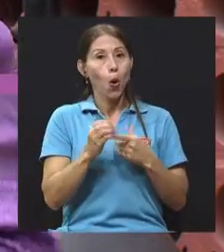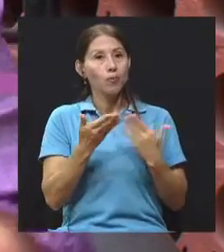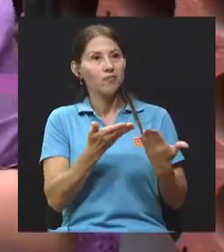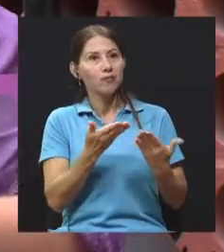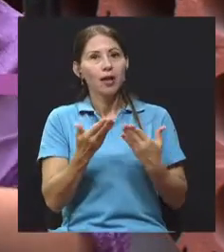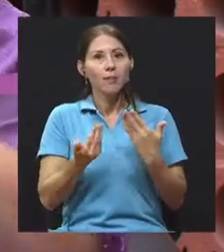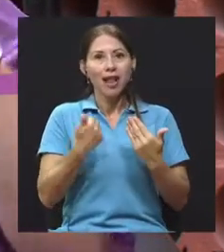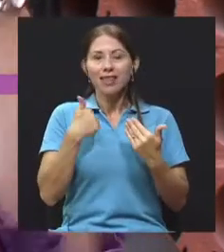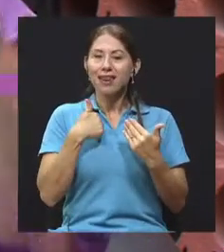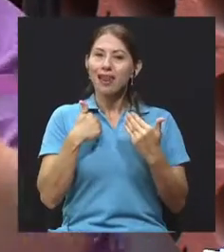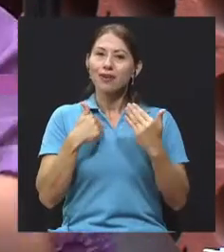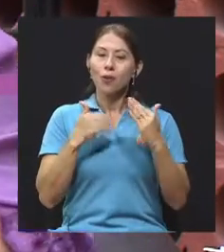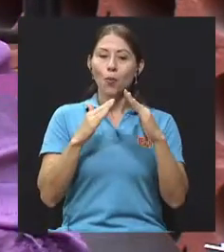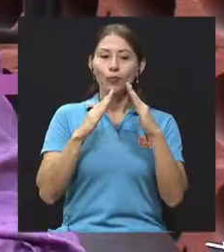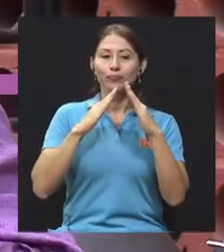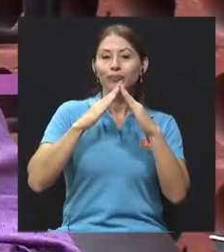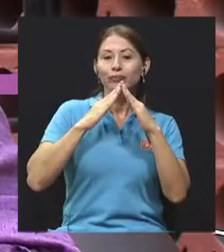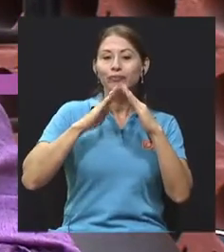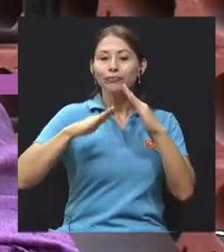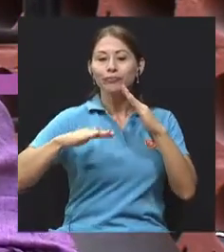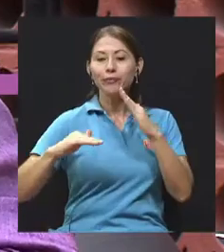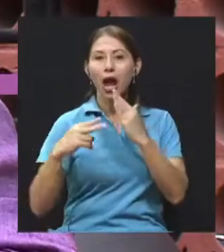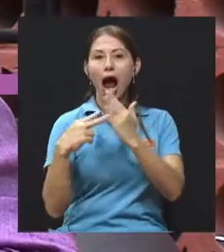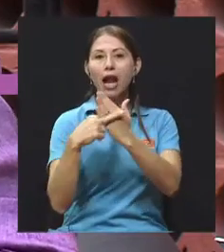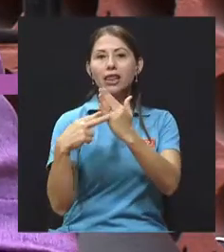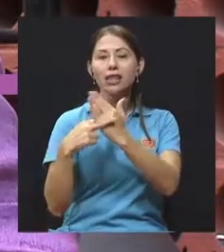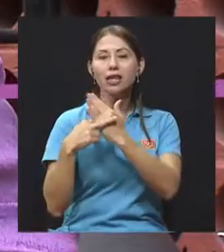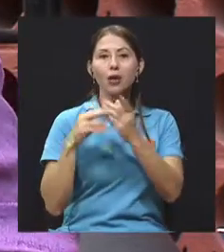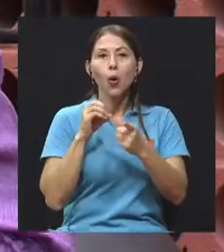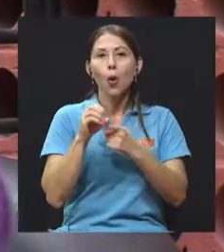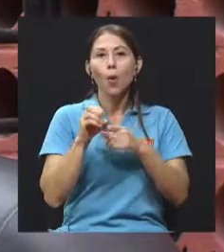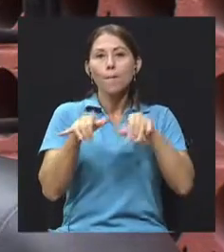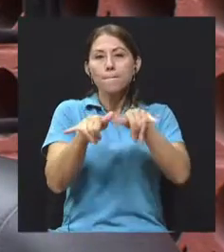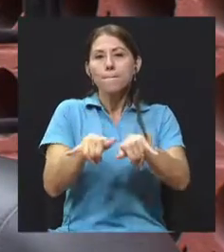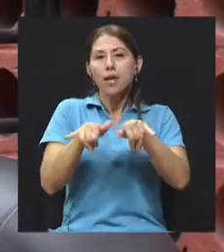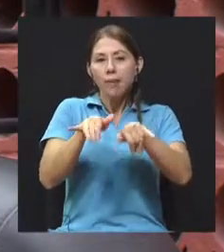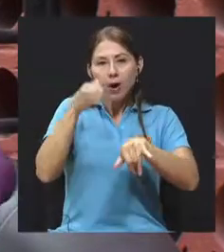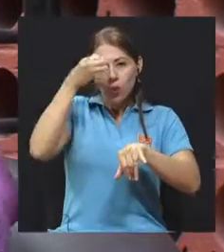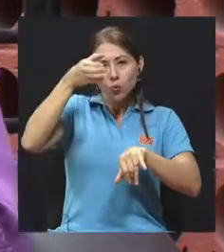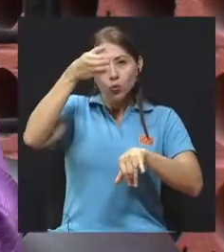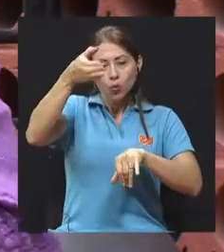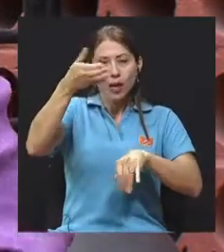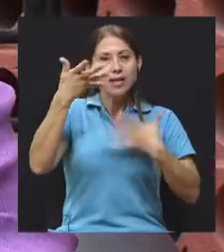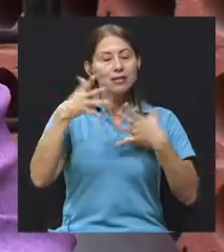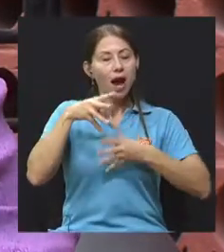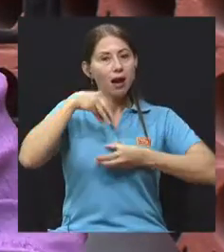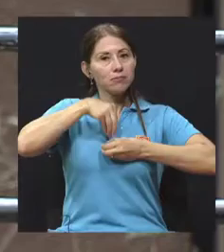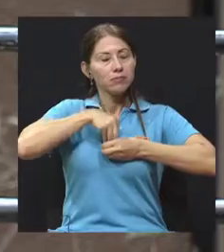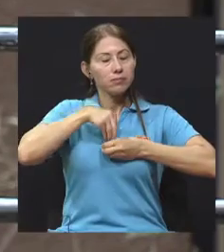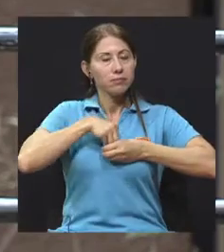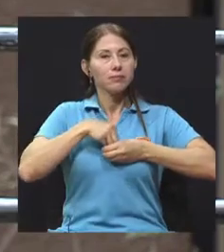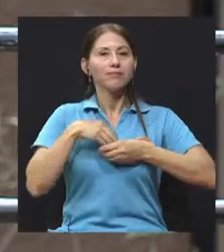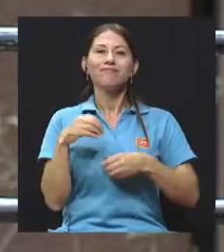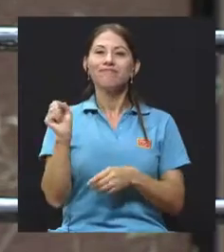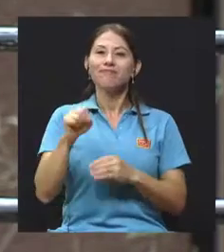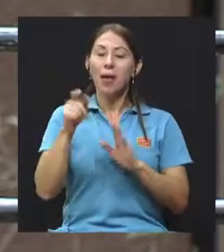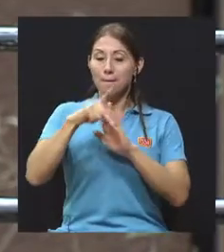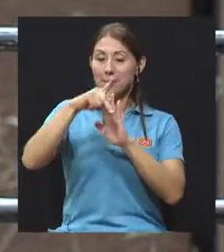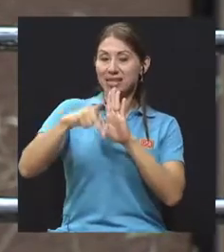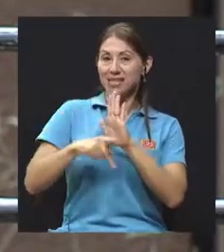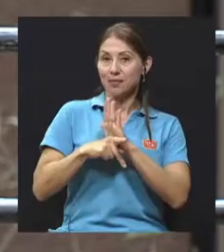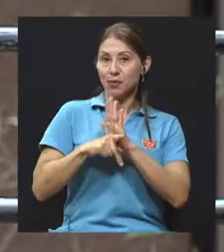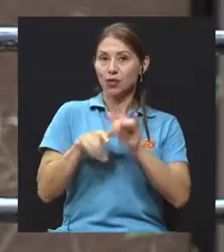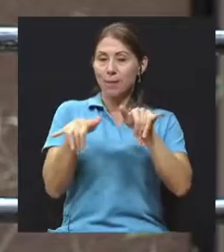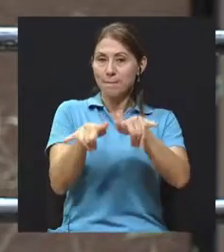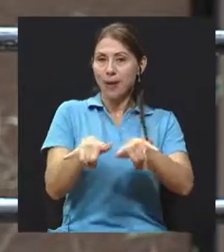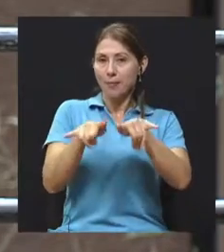este jardín o bien empezar a tener esta permacultura ya muy arraigada en nosotros y nosotras. Los principios